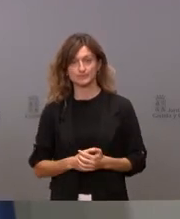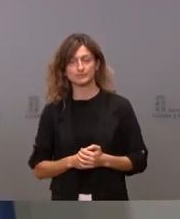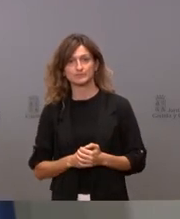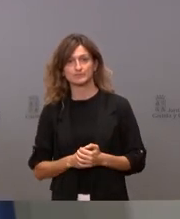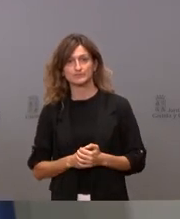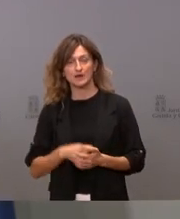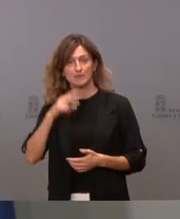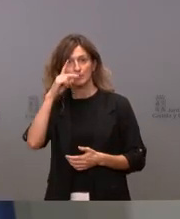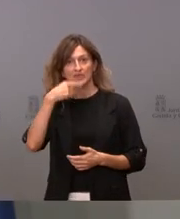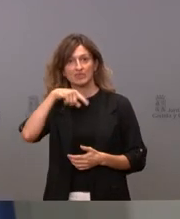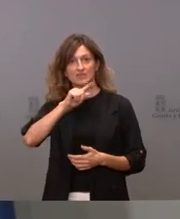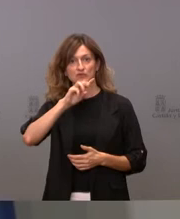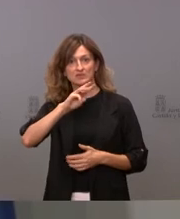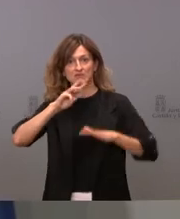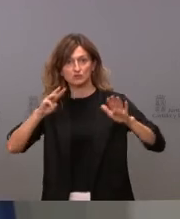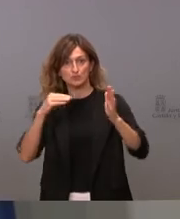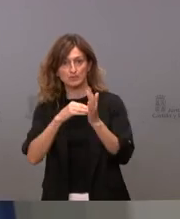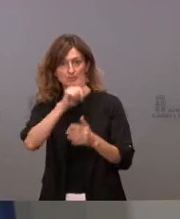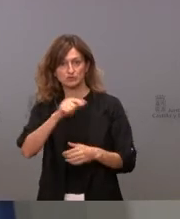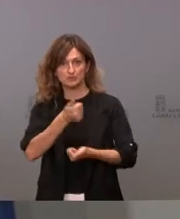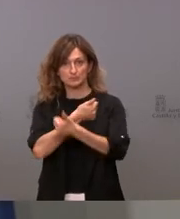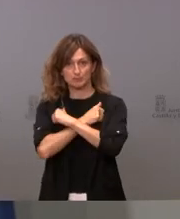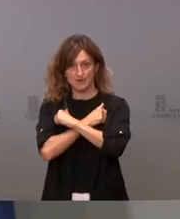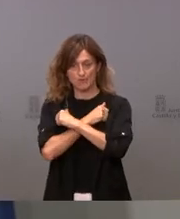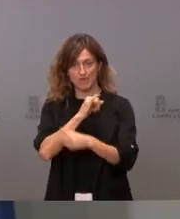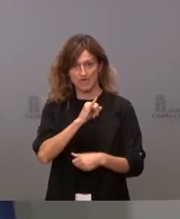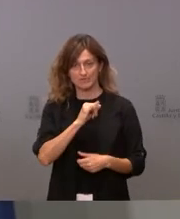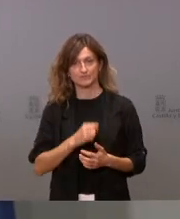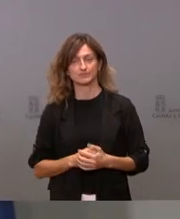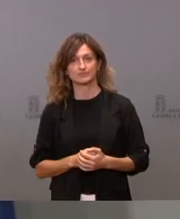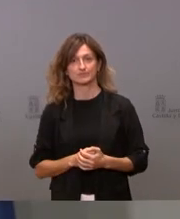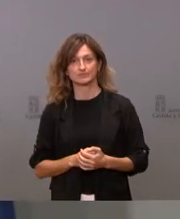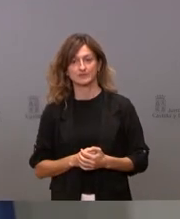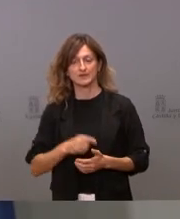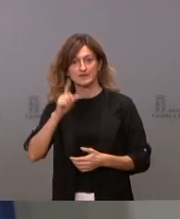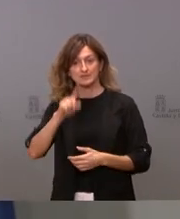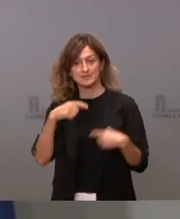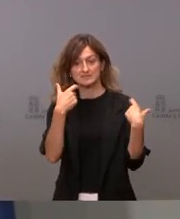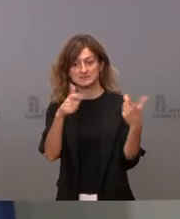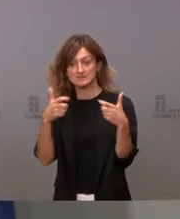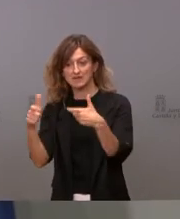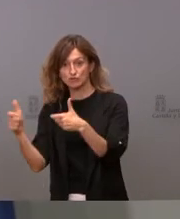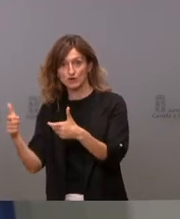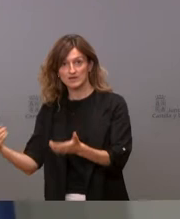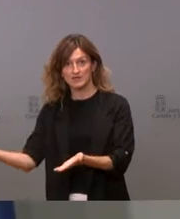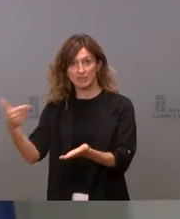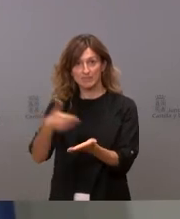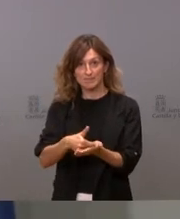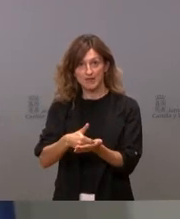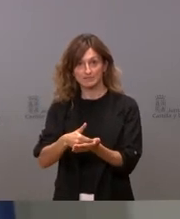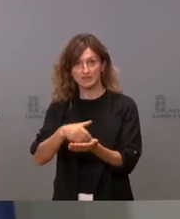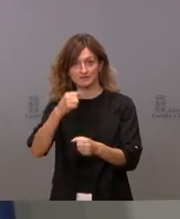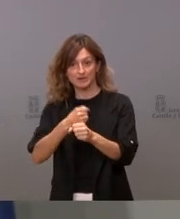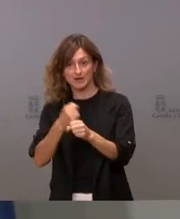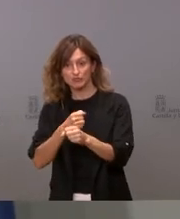nos preocupa tener 138.000 personas en paro y tener muchos sectores que demandan mano de obra que